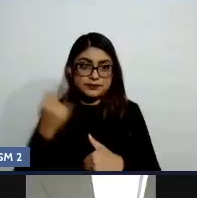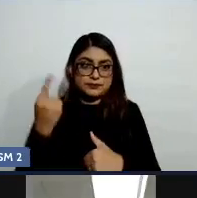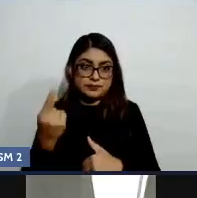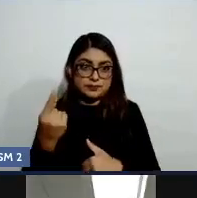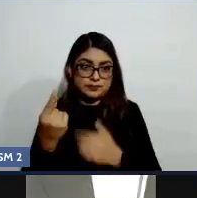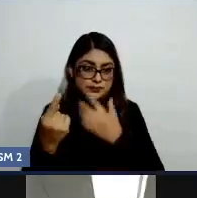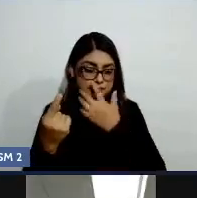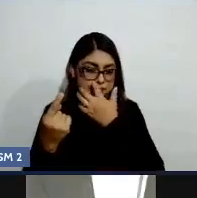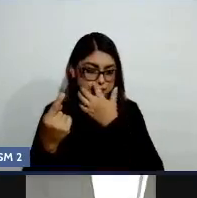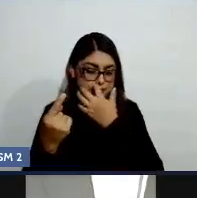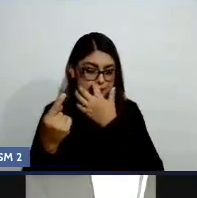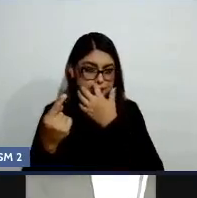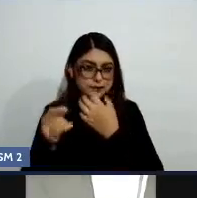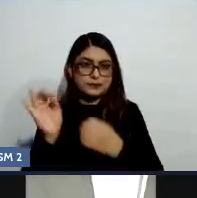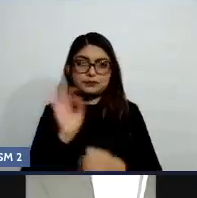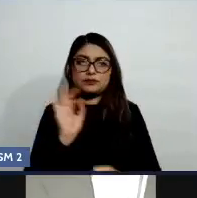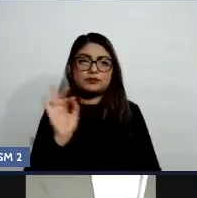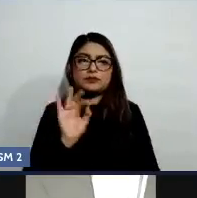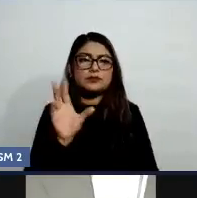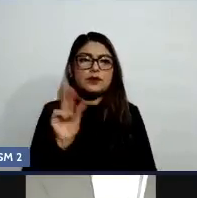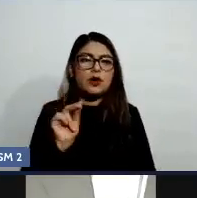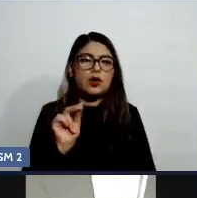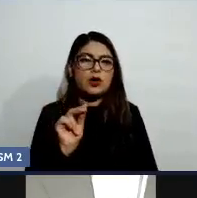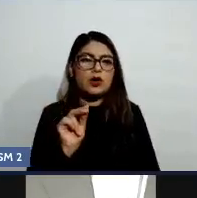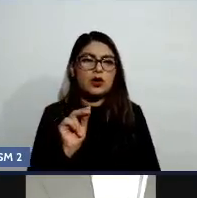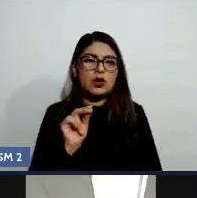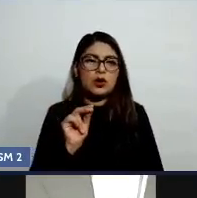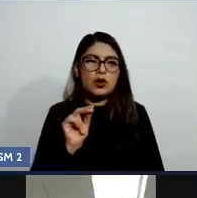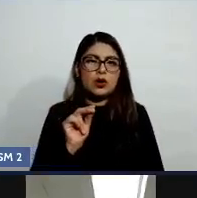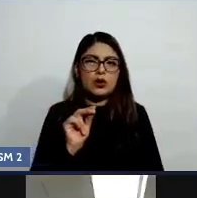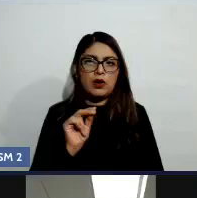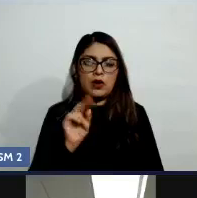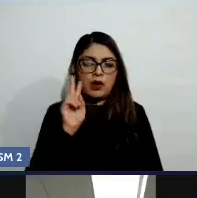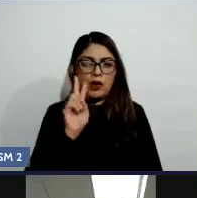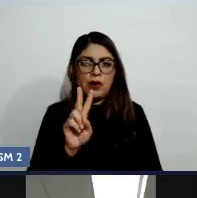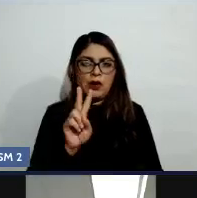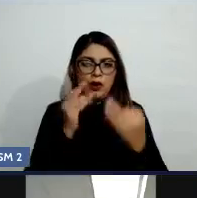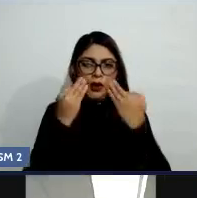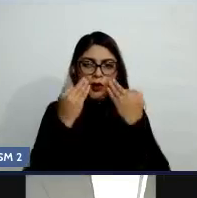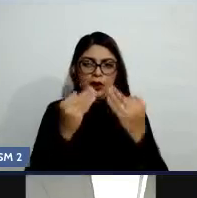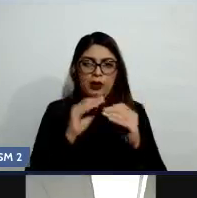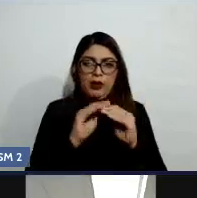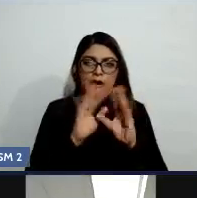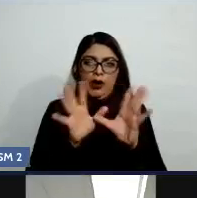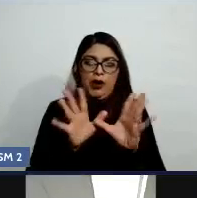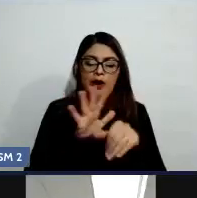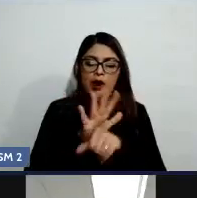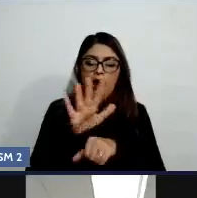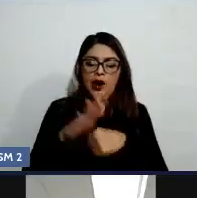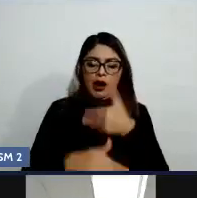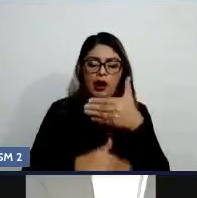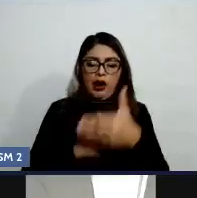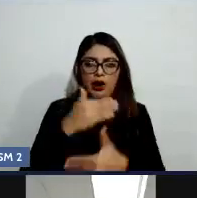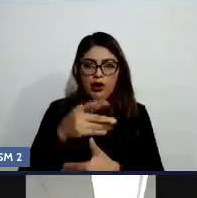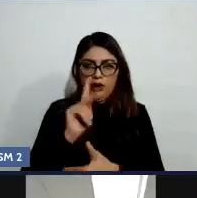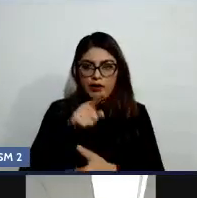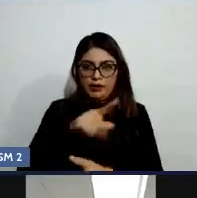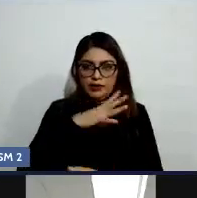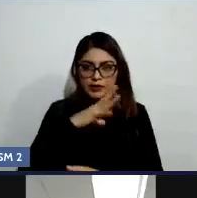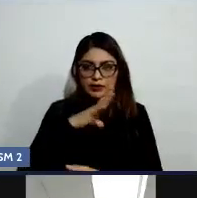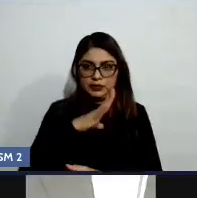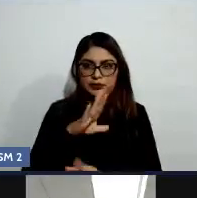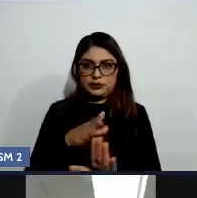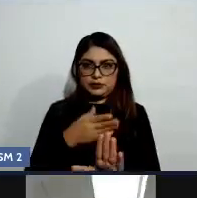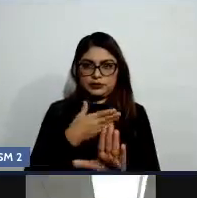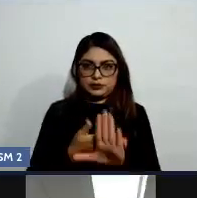perciban muy evidentemente los efectos, pero se altera. Por supuesto que se altera y